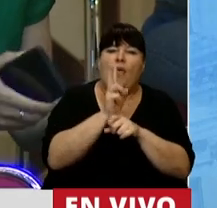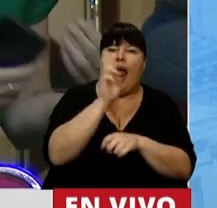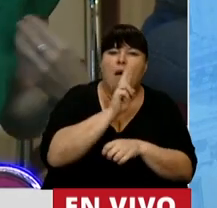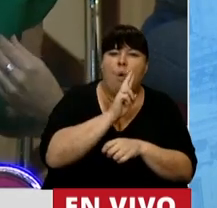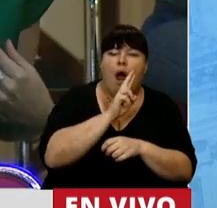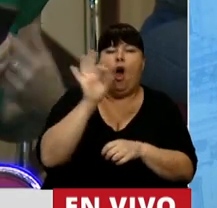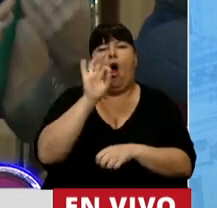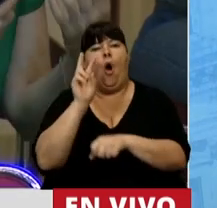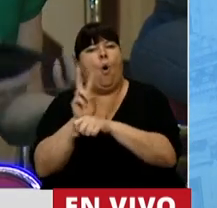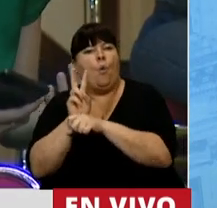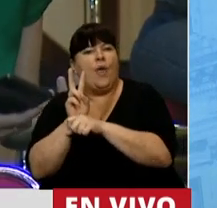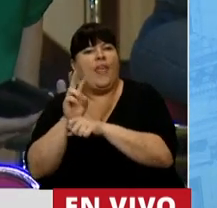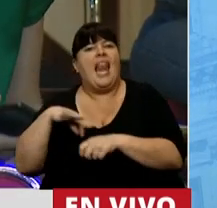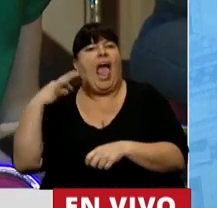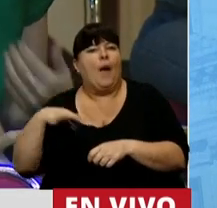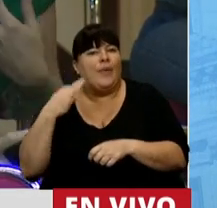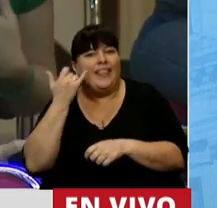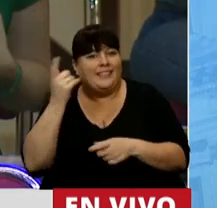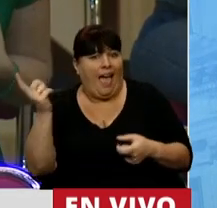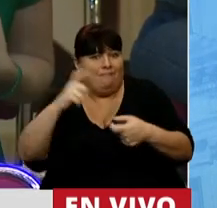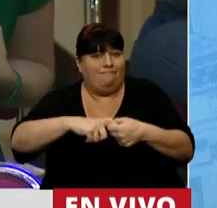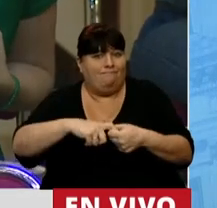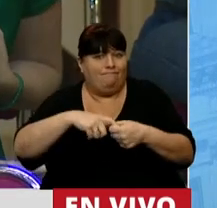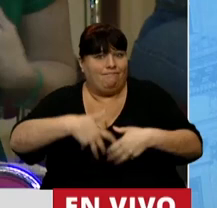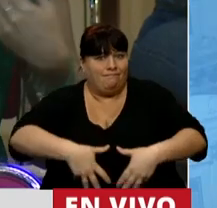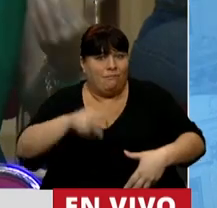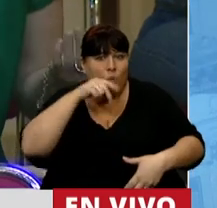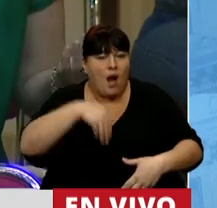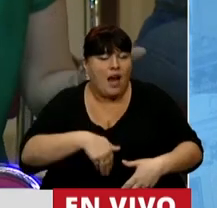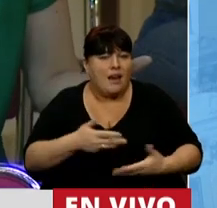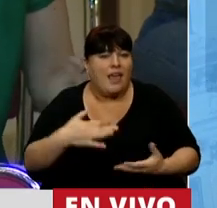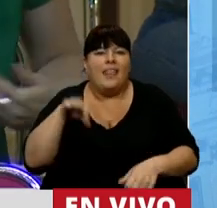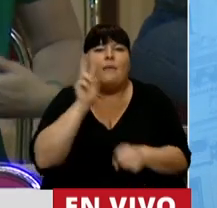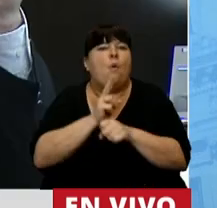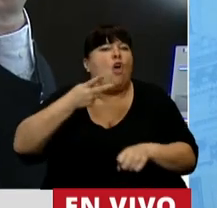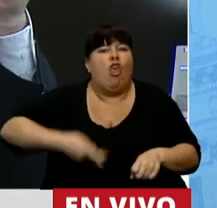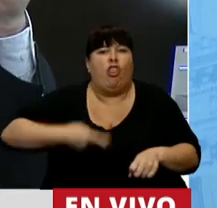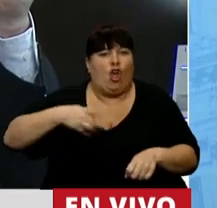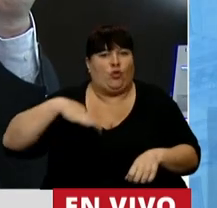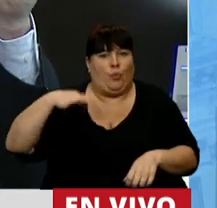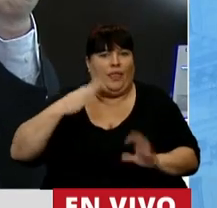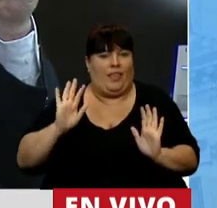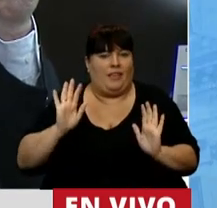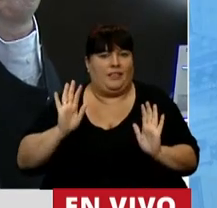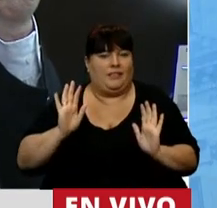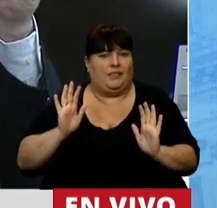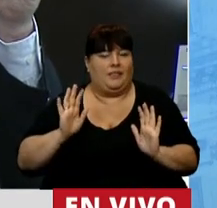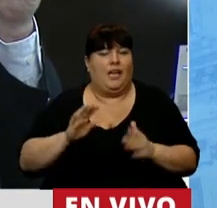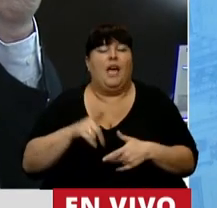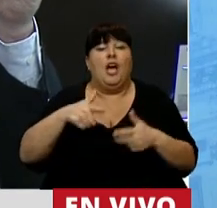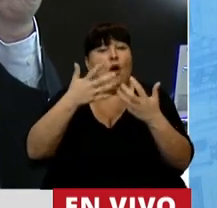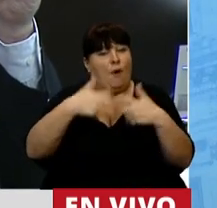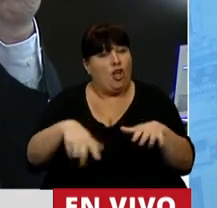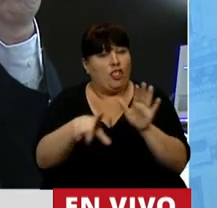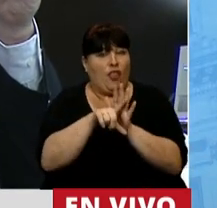a la mujer o cuidar a la vida concebida en ella. Debemos cuidar ambas vidas. En el